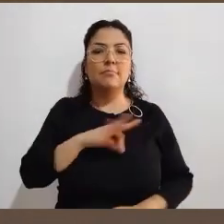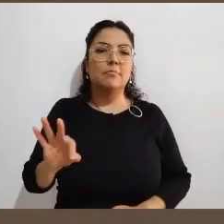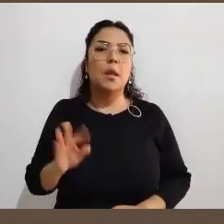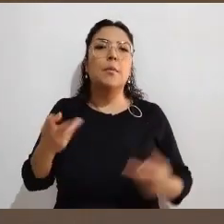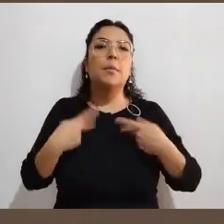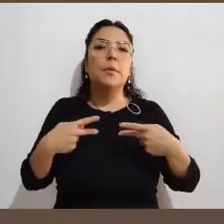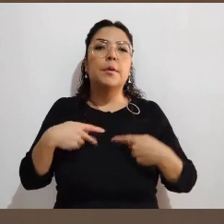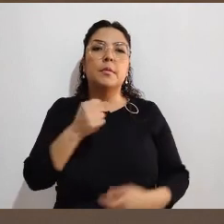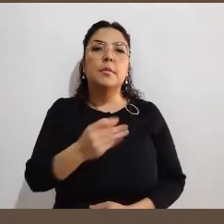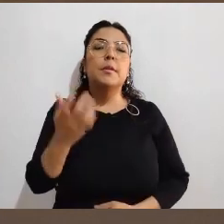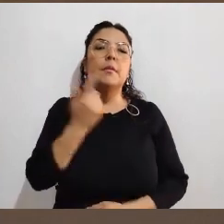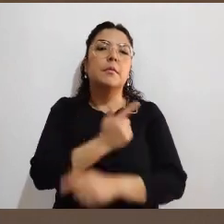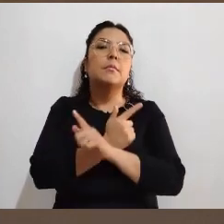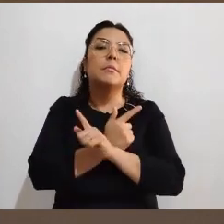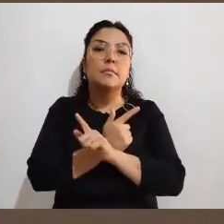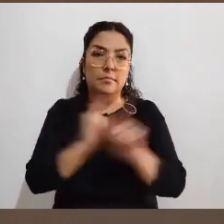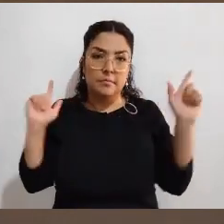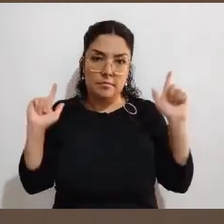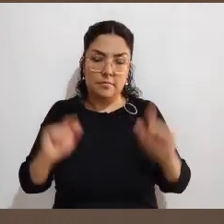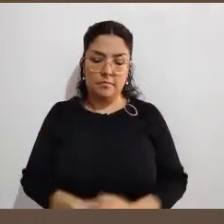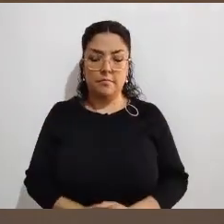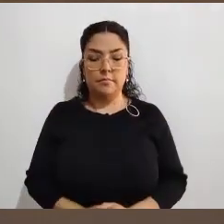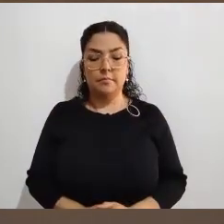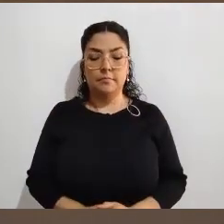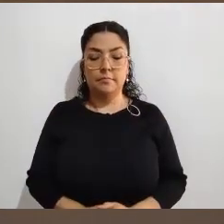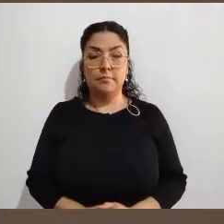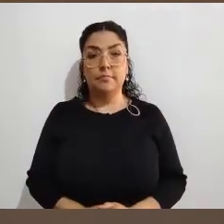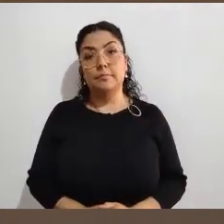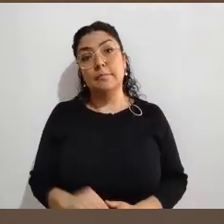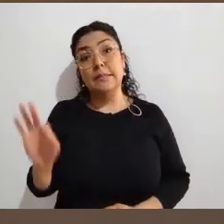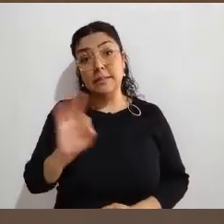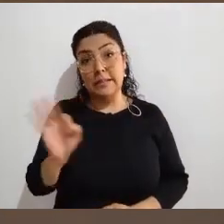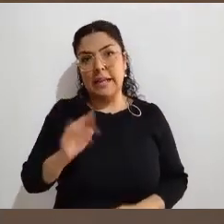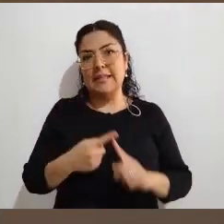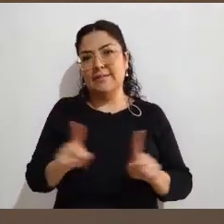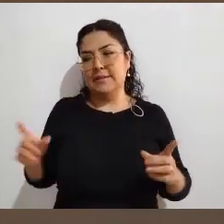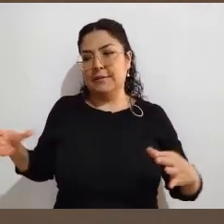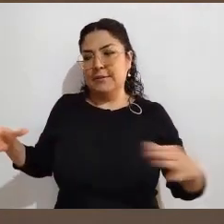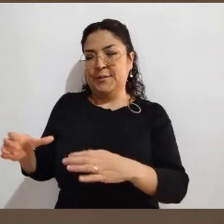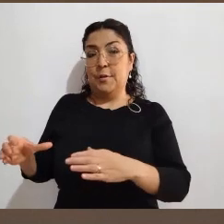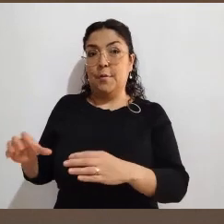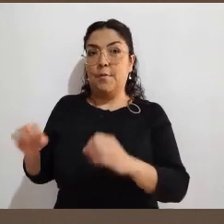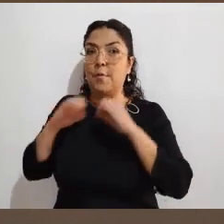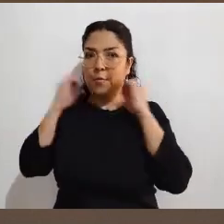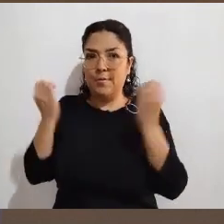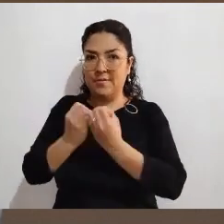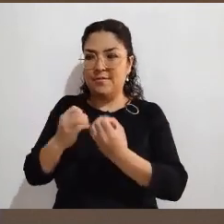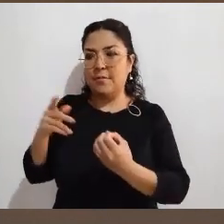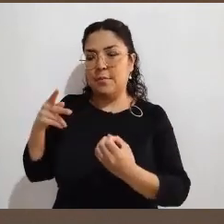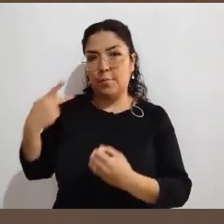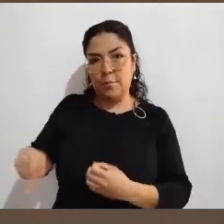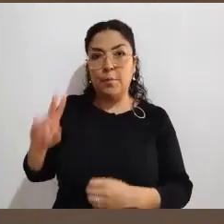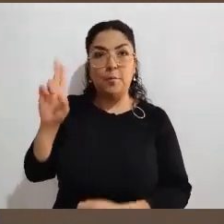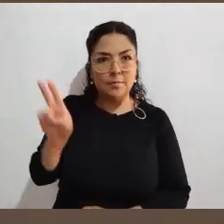libre disposición de las personas saber cómo programar. Te comentaba hace rato, ya si formas parte de una misión de observación electoral más